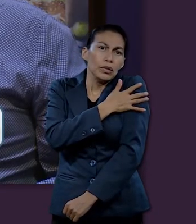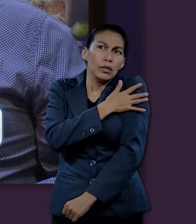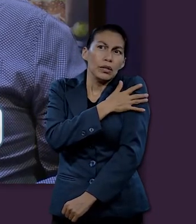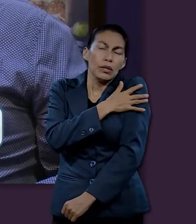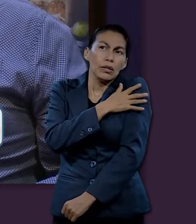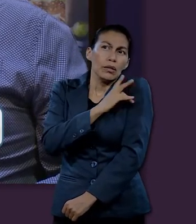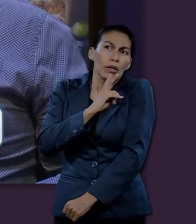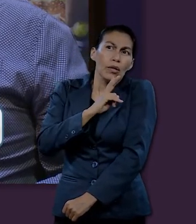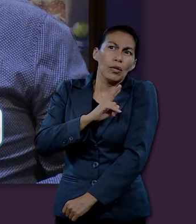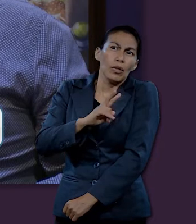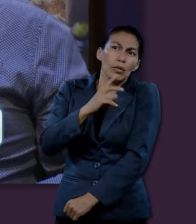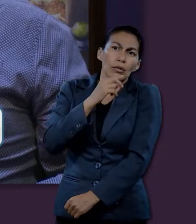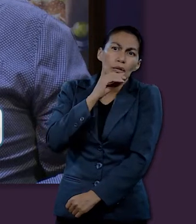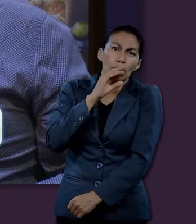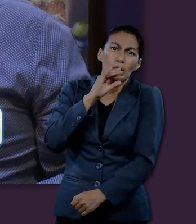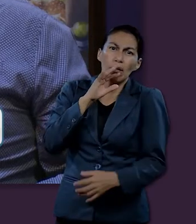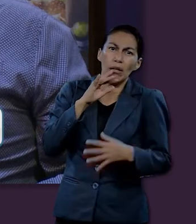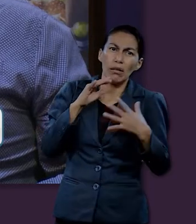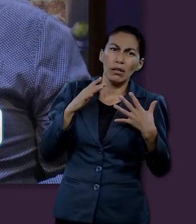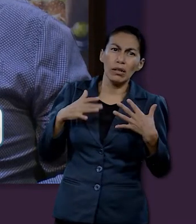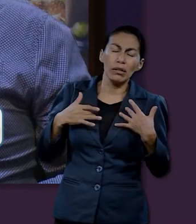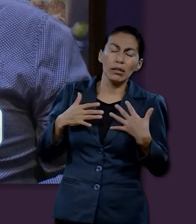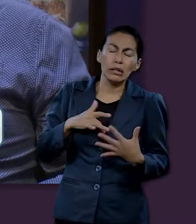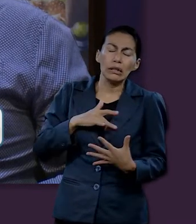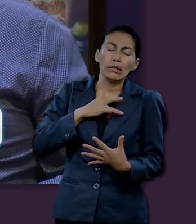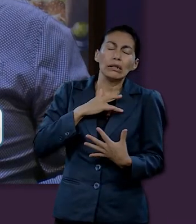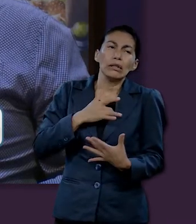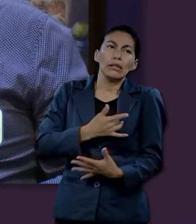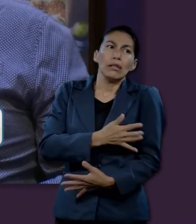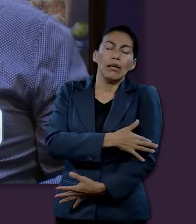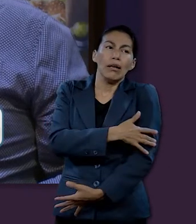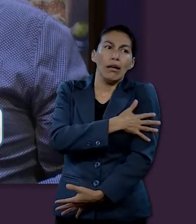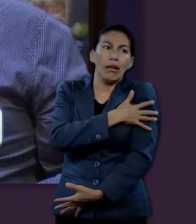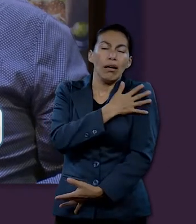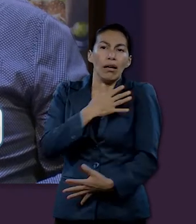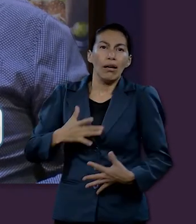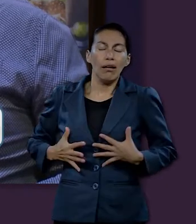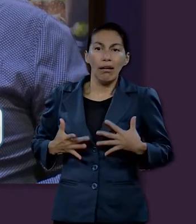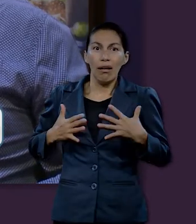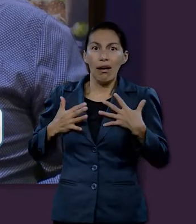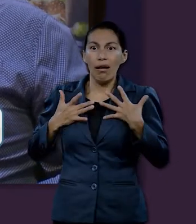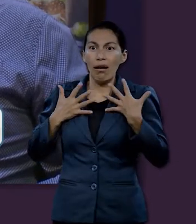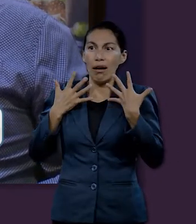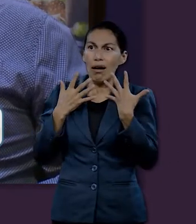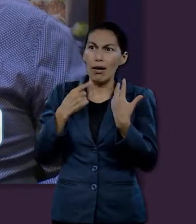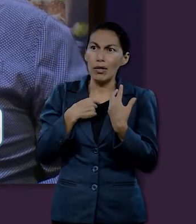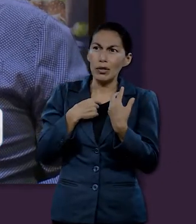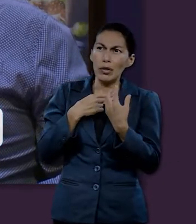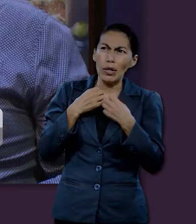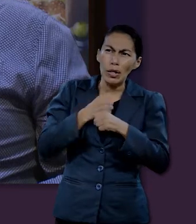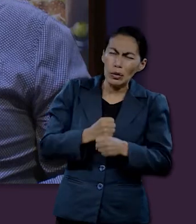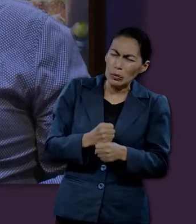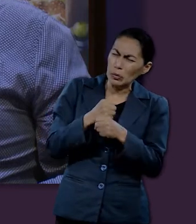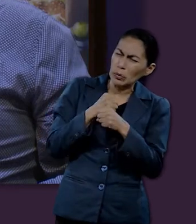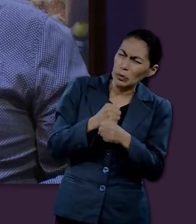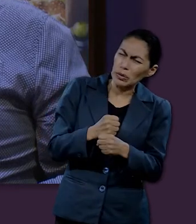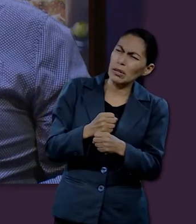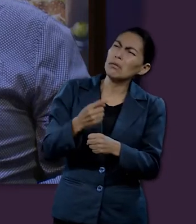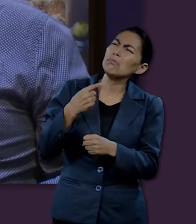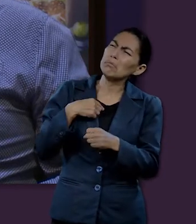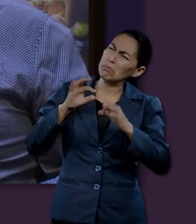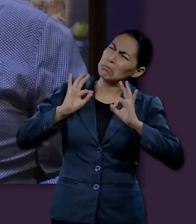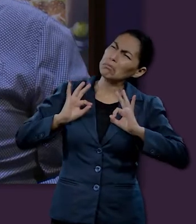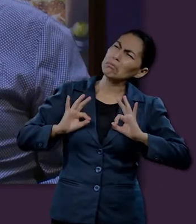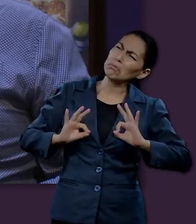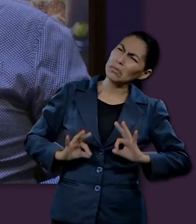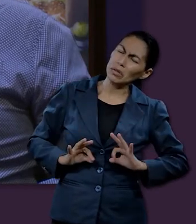labios. Pudrición entró en mis huesos y dentro de mí me estremecí. Tranquilo espero el día de la angustia que vendrá sobre el pueblo